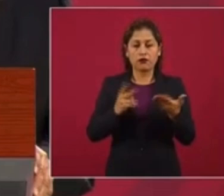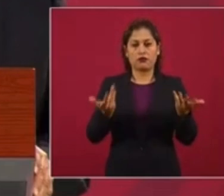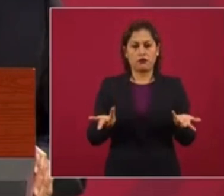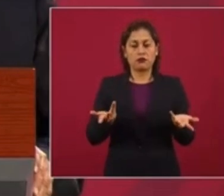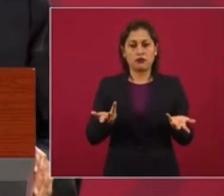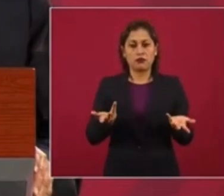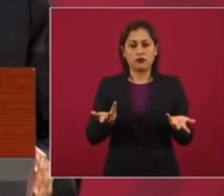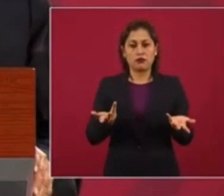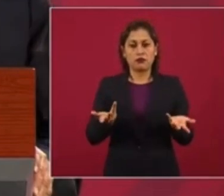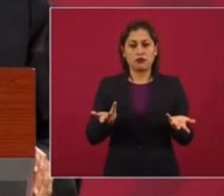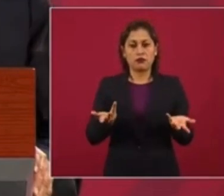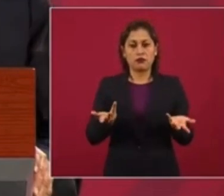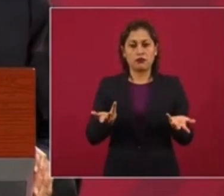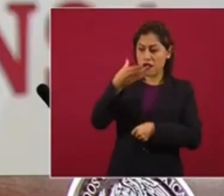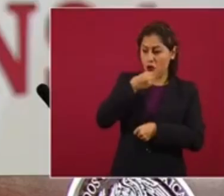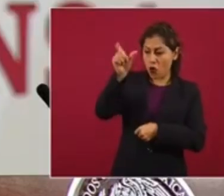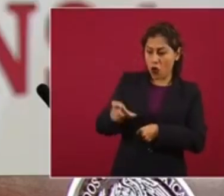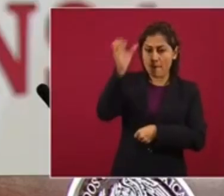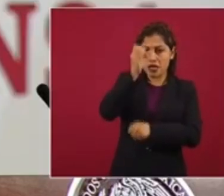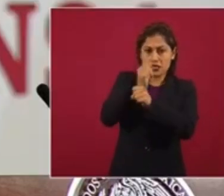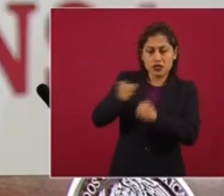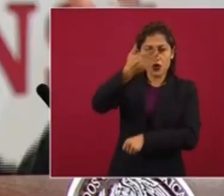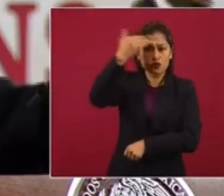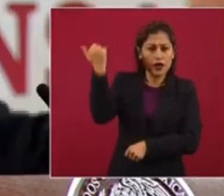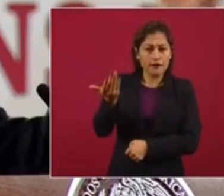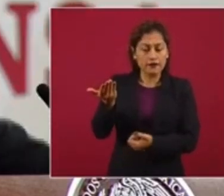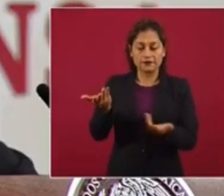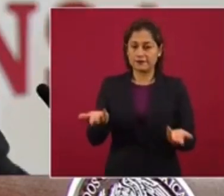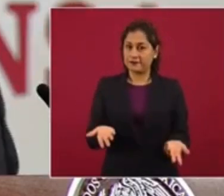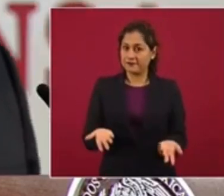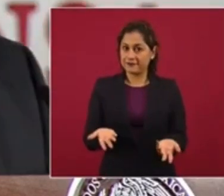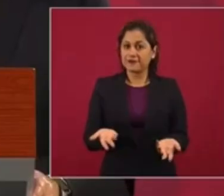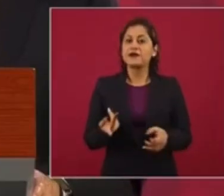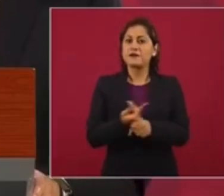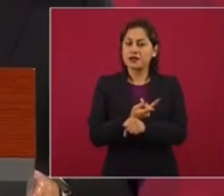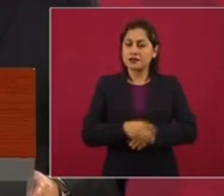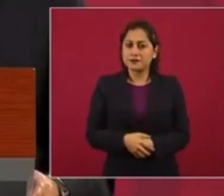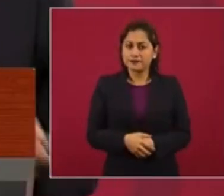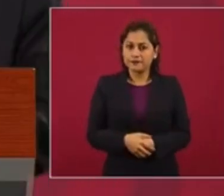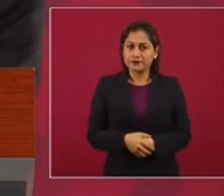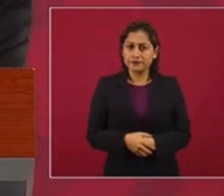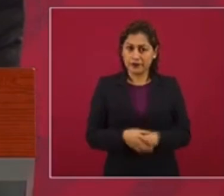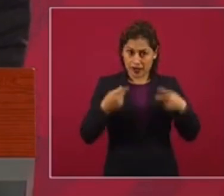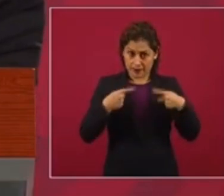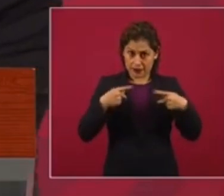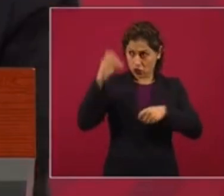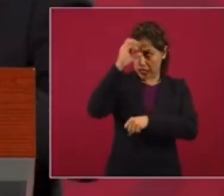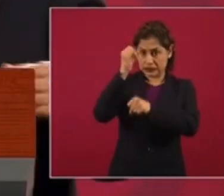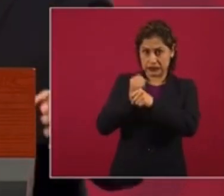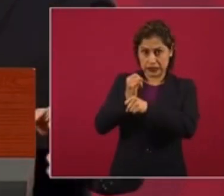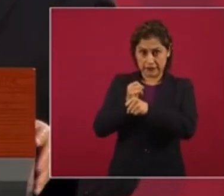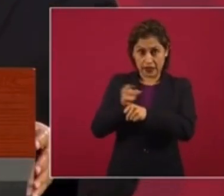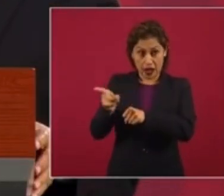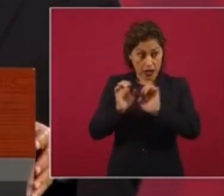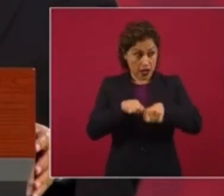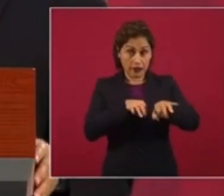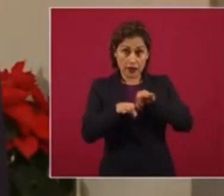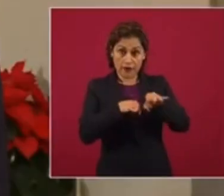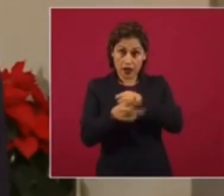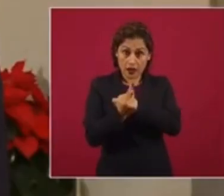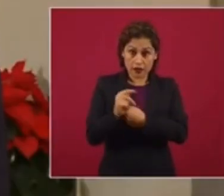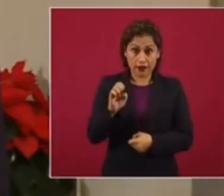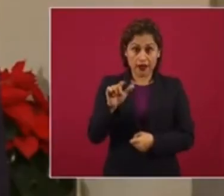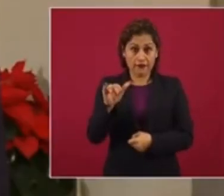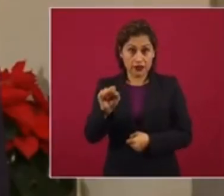el doctor no sabía nada de ciencia. O sea que ahora los científicos son los conductores de los programas de Televisa.